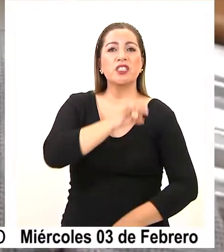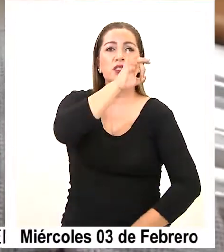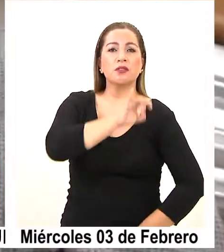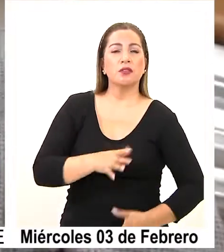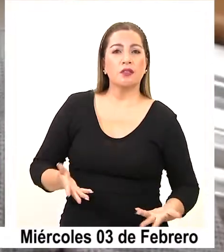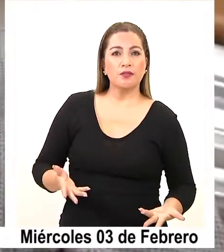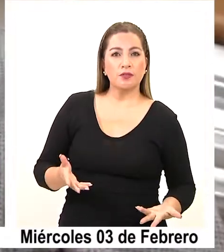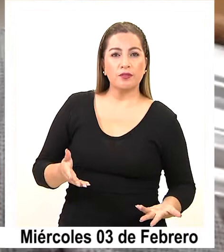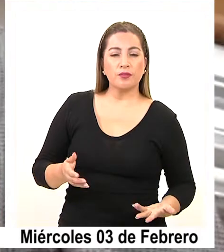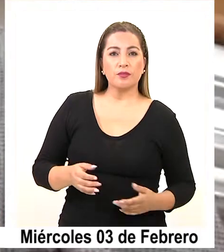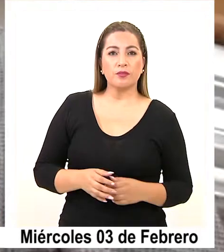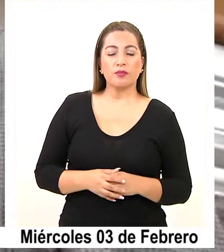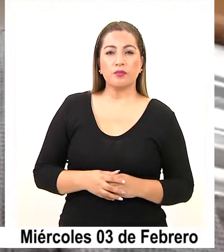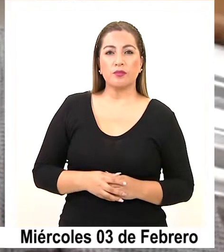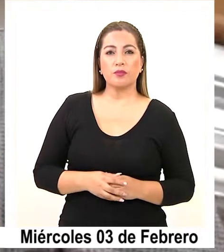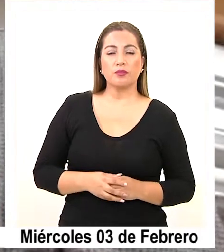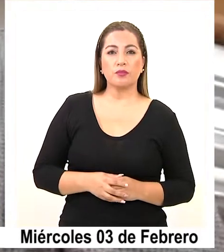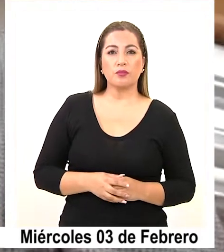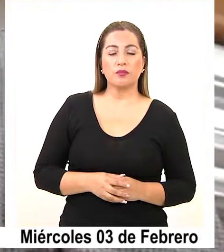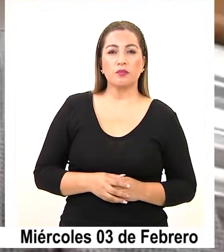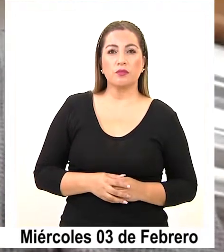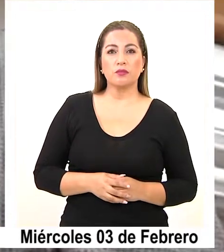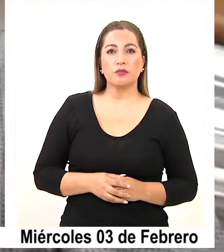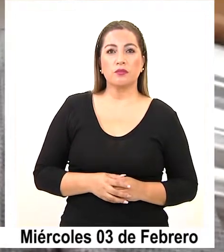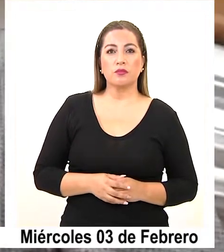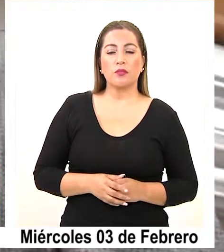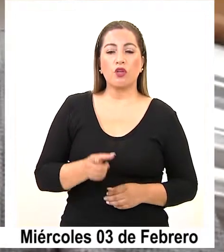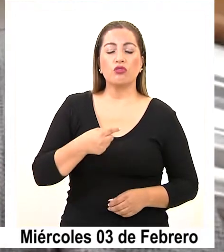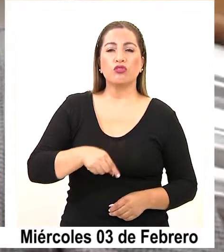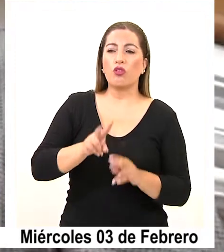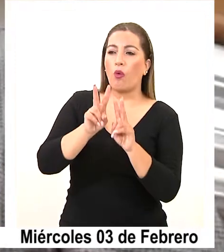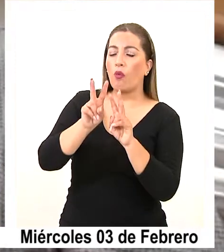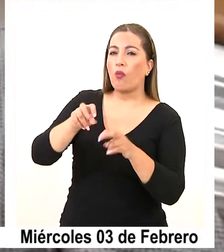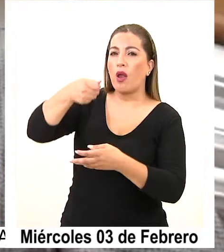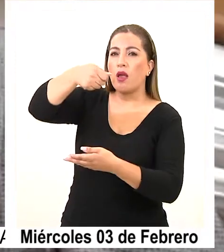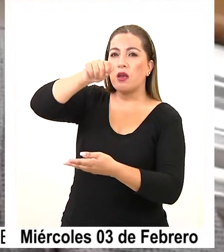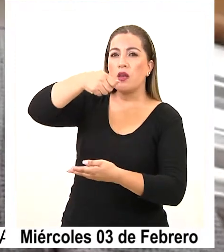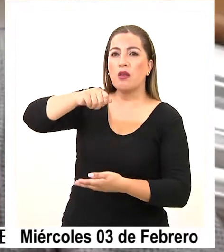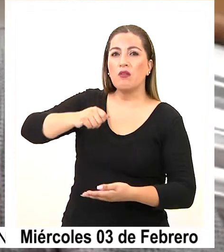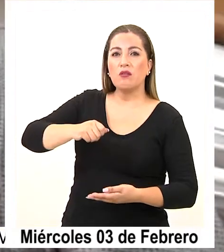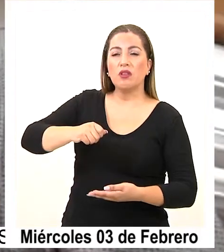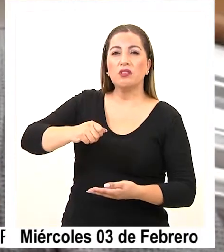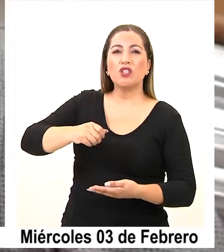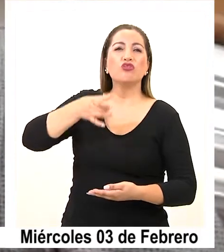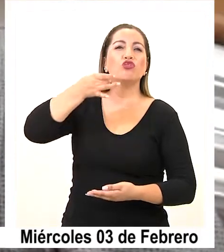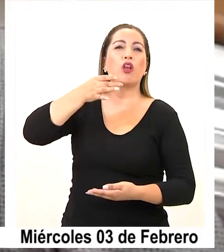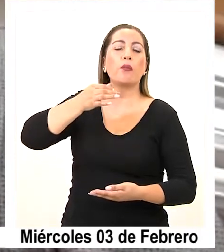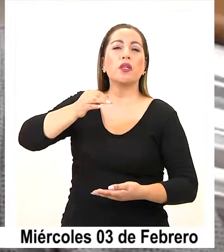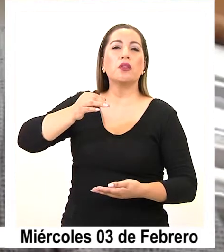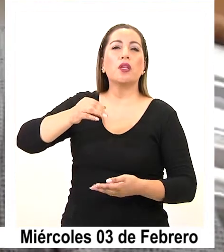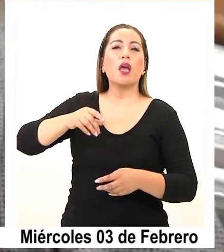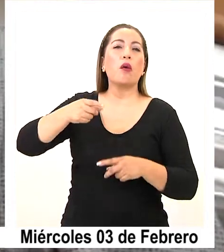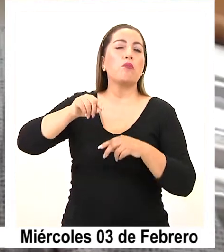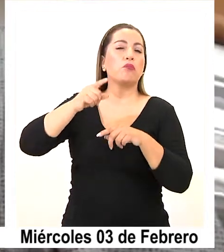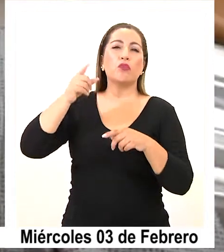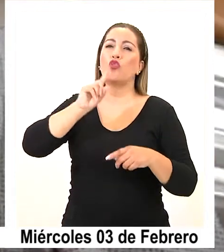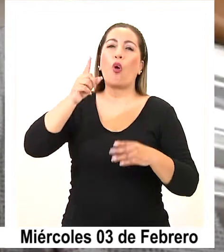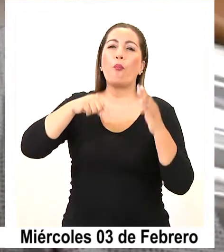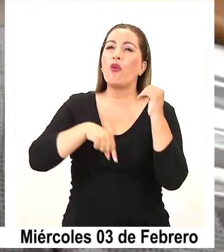algún análisis muy superficial respecto